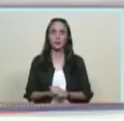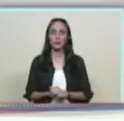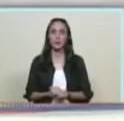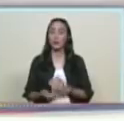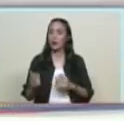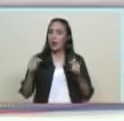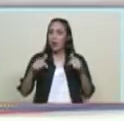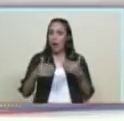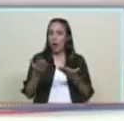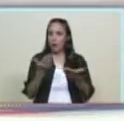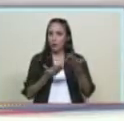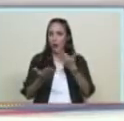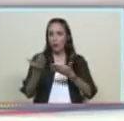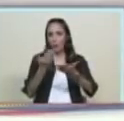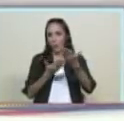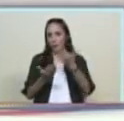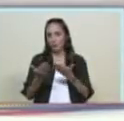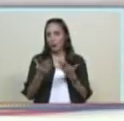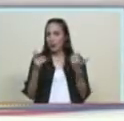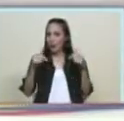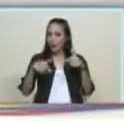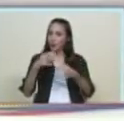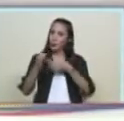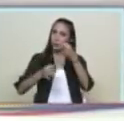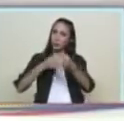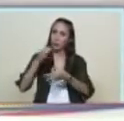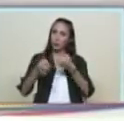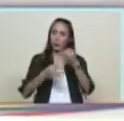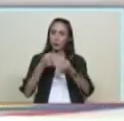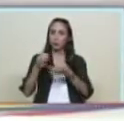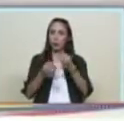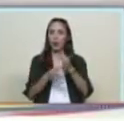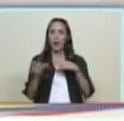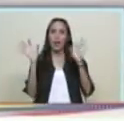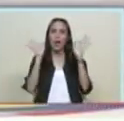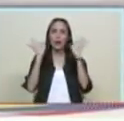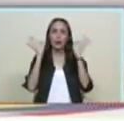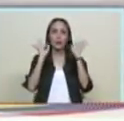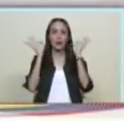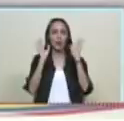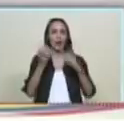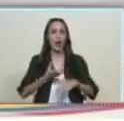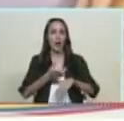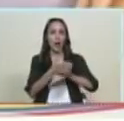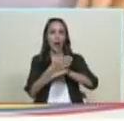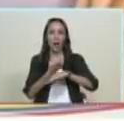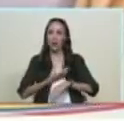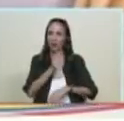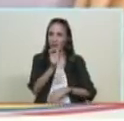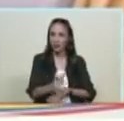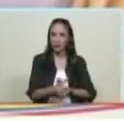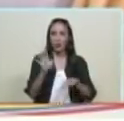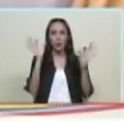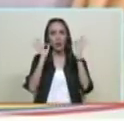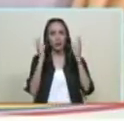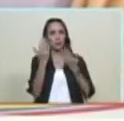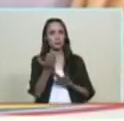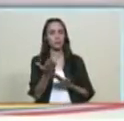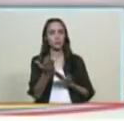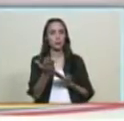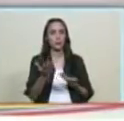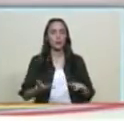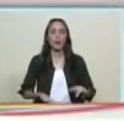compartir con nuestra alcaldesa de Caracas mi ciudad natal la ciudad capital así como